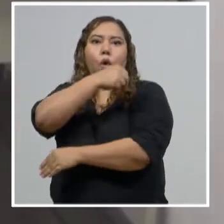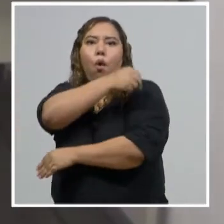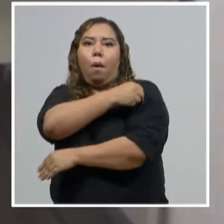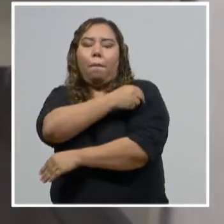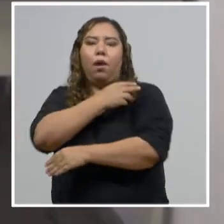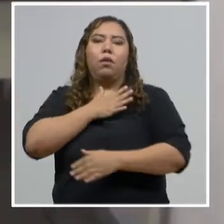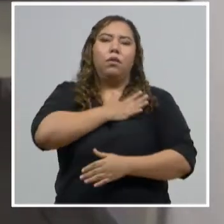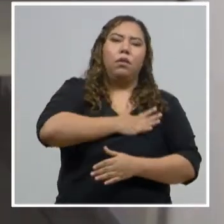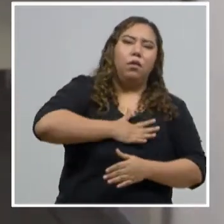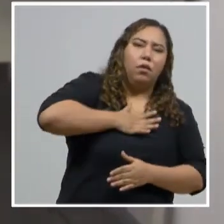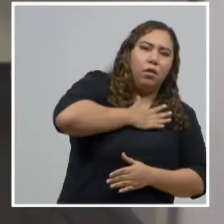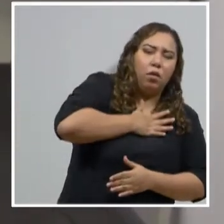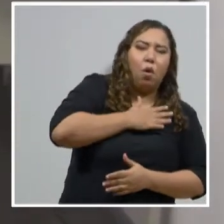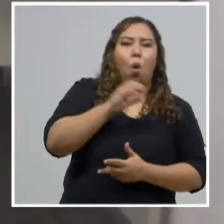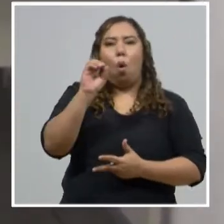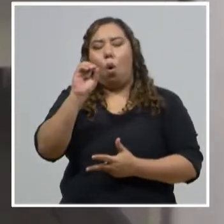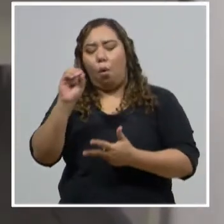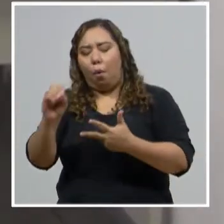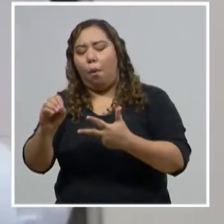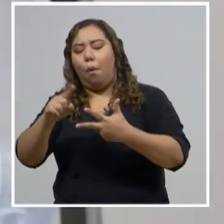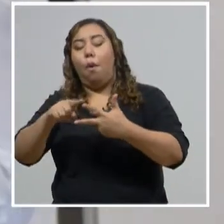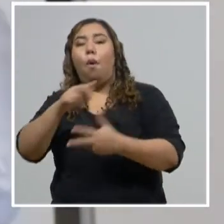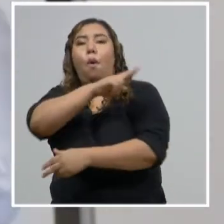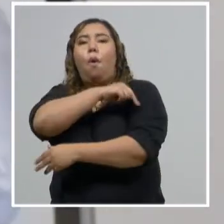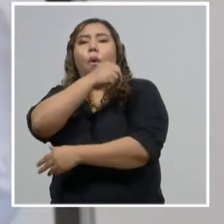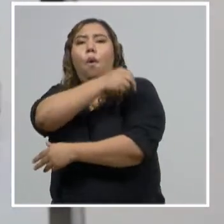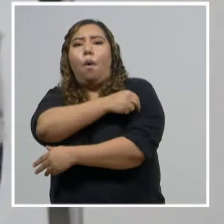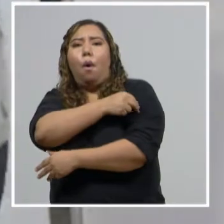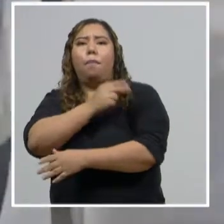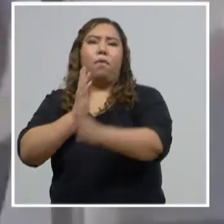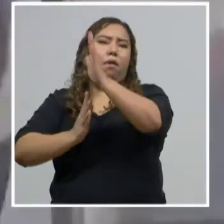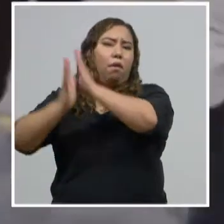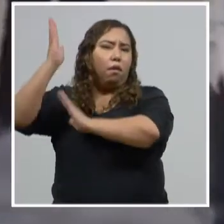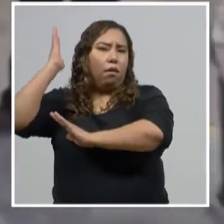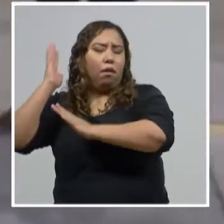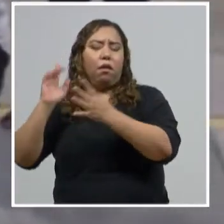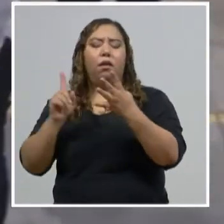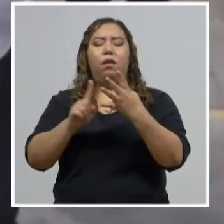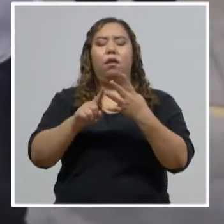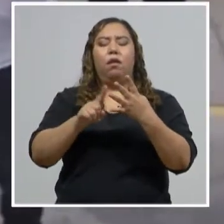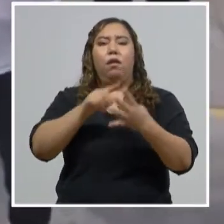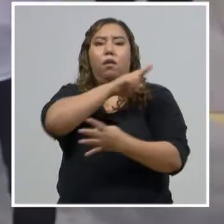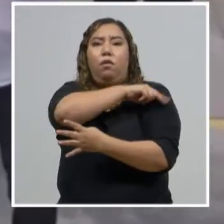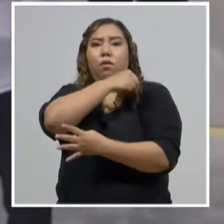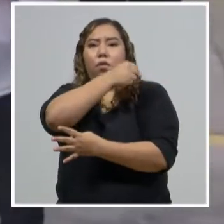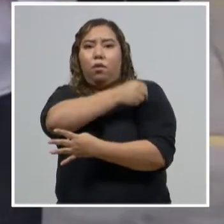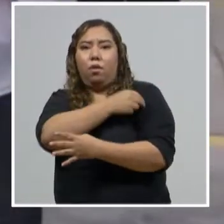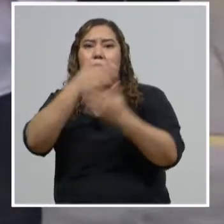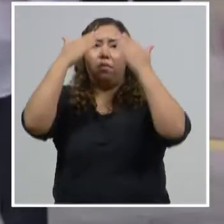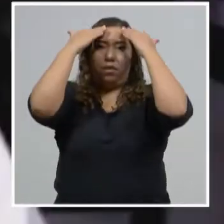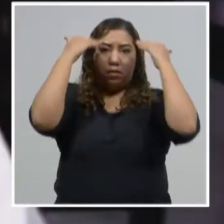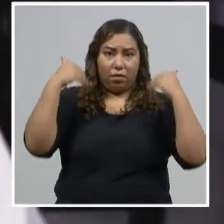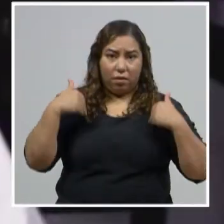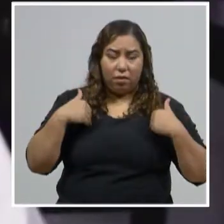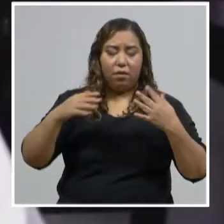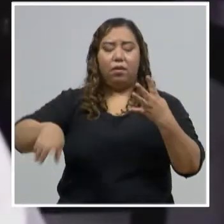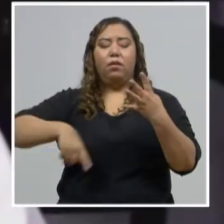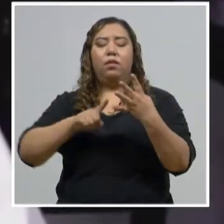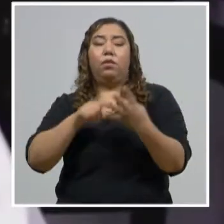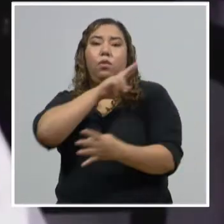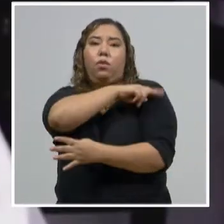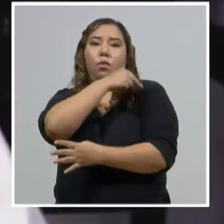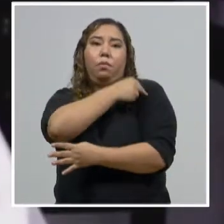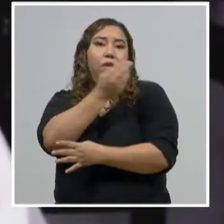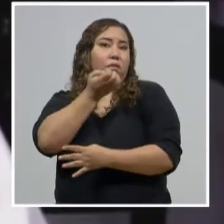hospital Escuela Universitaria o al San Felipe. Excelente, y yo quiero particularizar en algo,